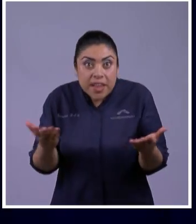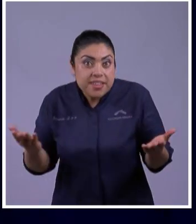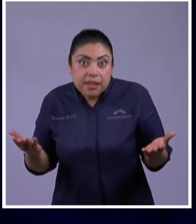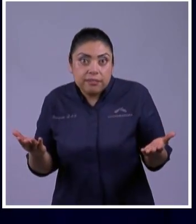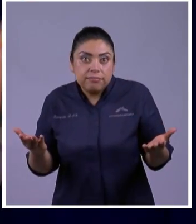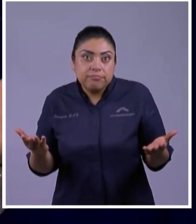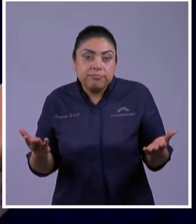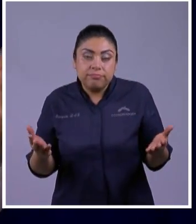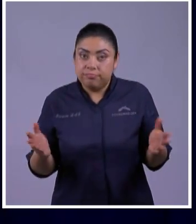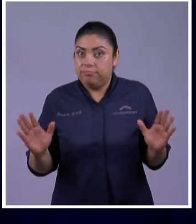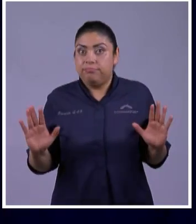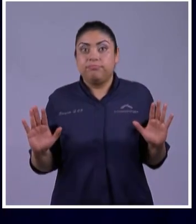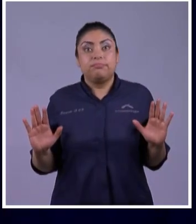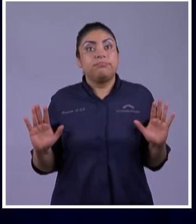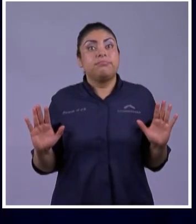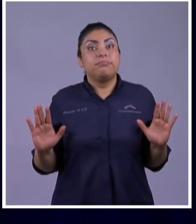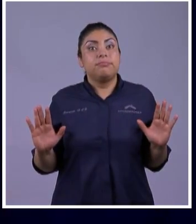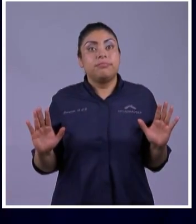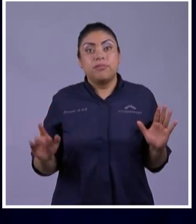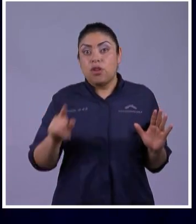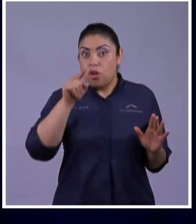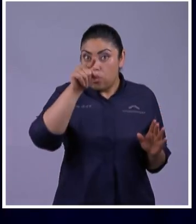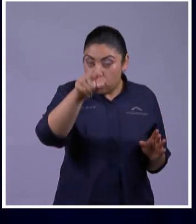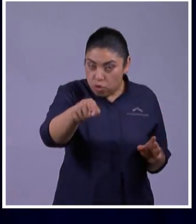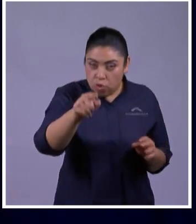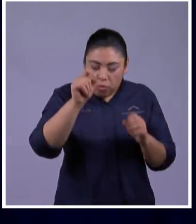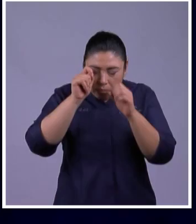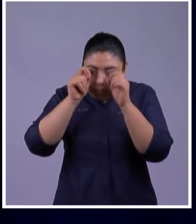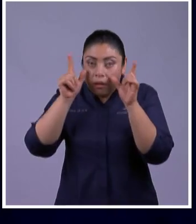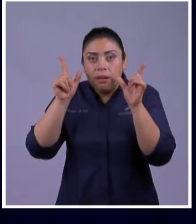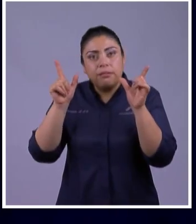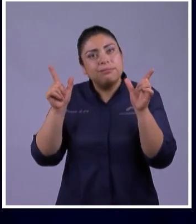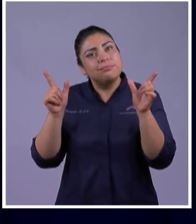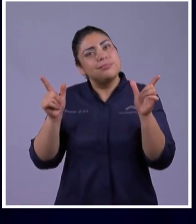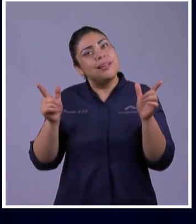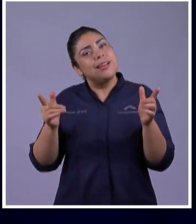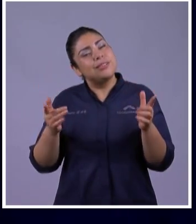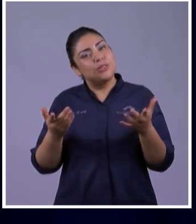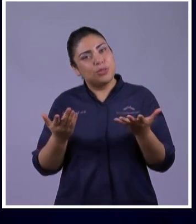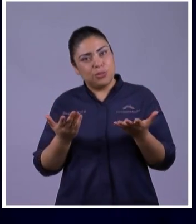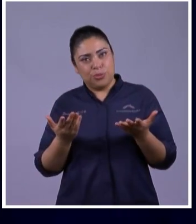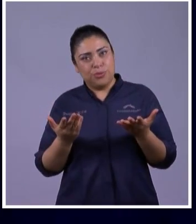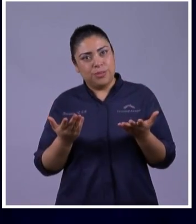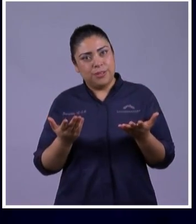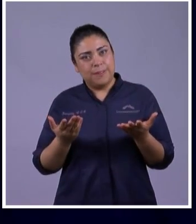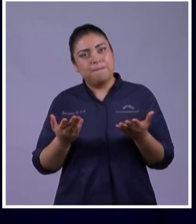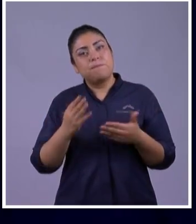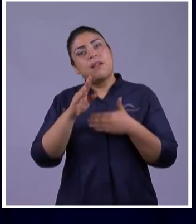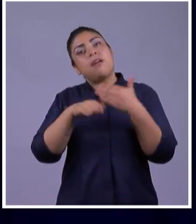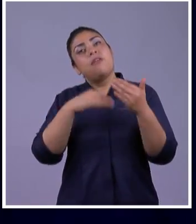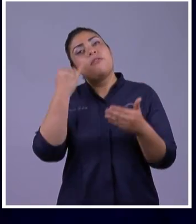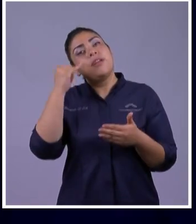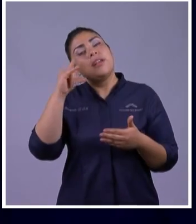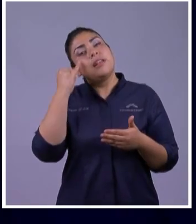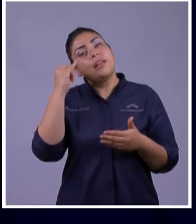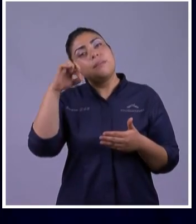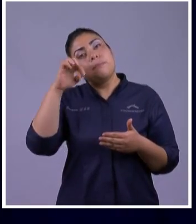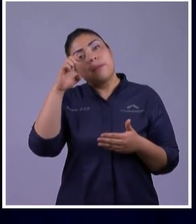pero cómo lo voy a lograr tú lo vas a descubrir y en filipenses capítulo 4